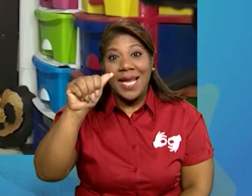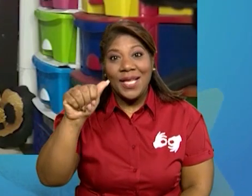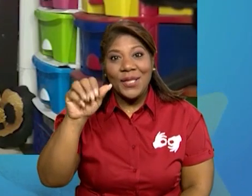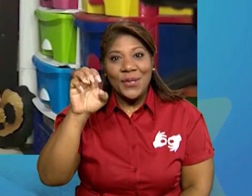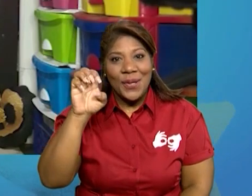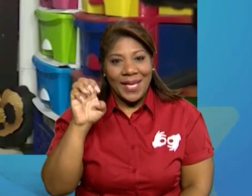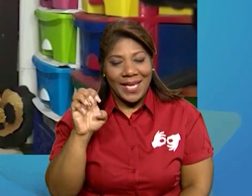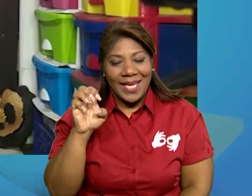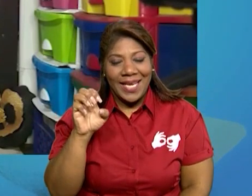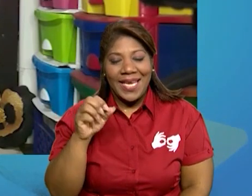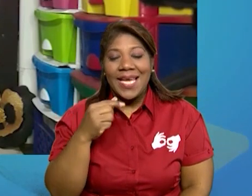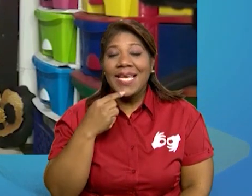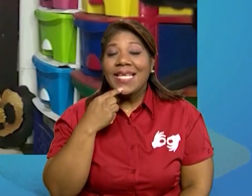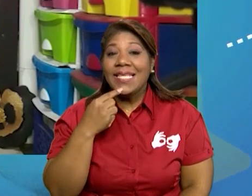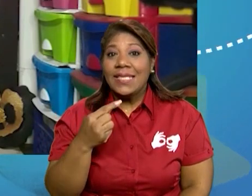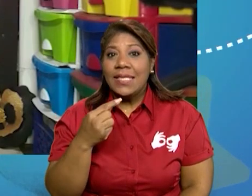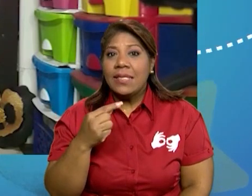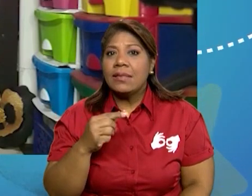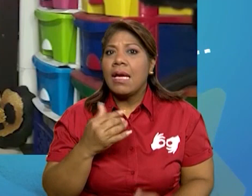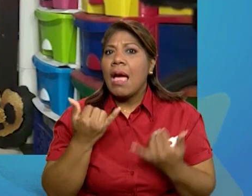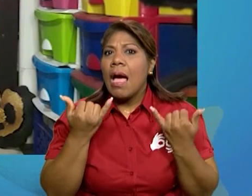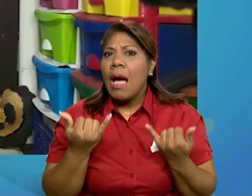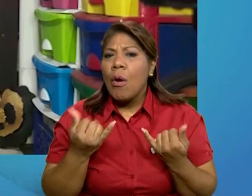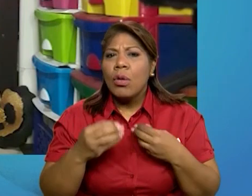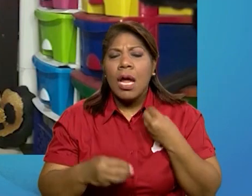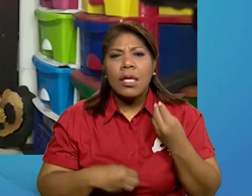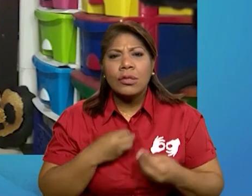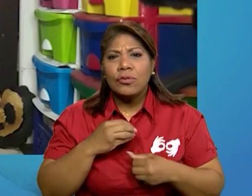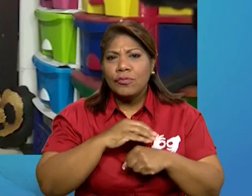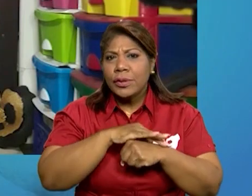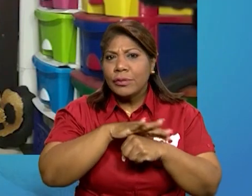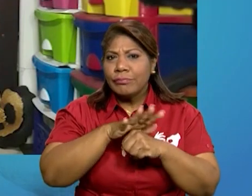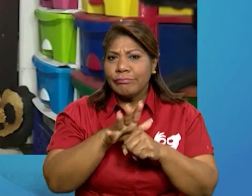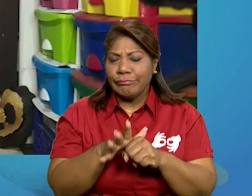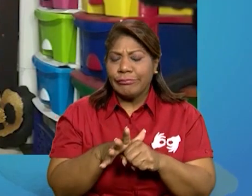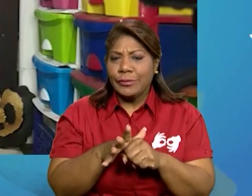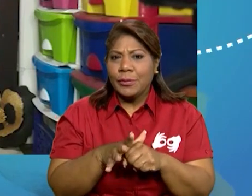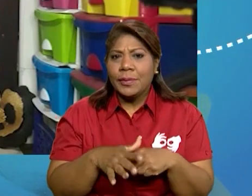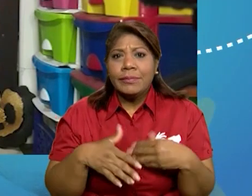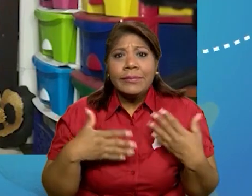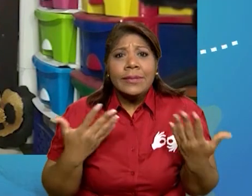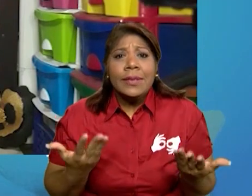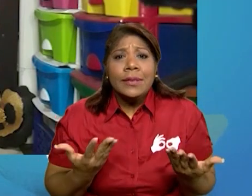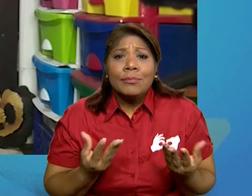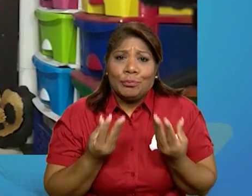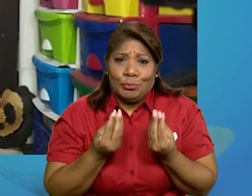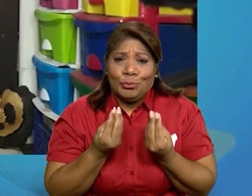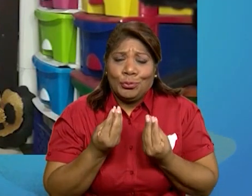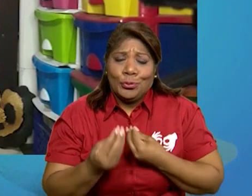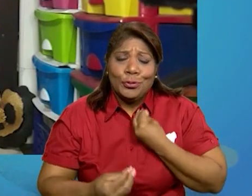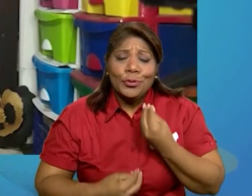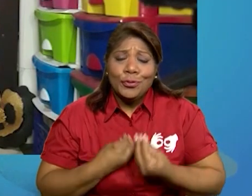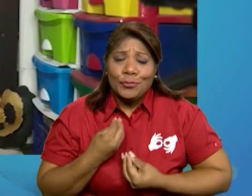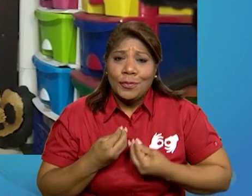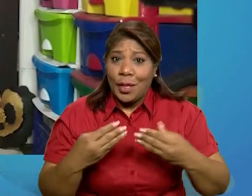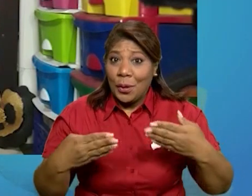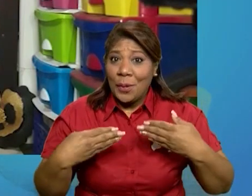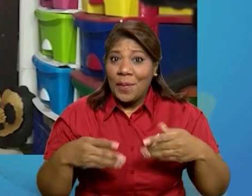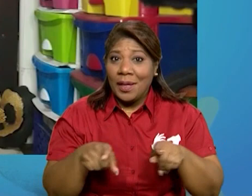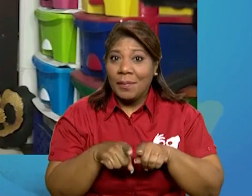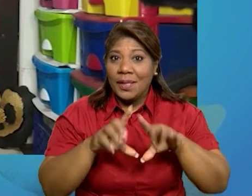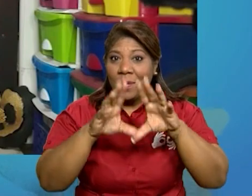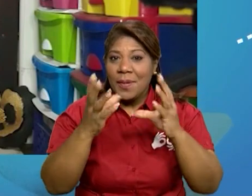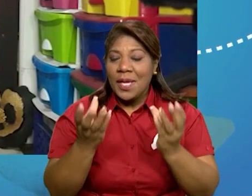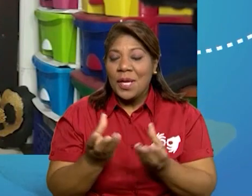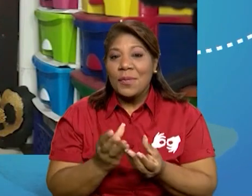En medio de esta pandemia COVID-19 que ha afectado a Panamá y al mundo entero, te